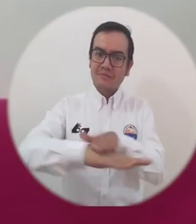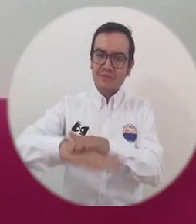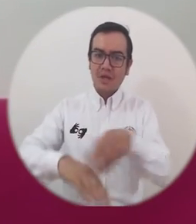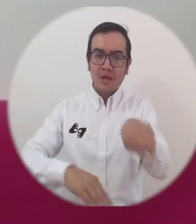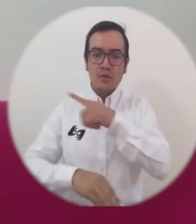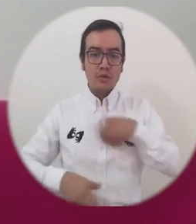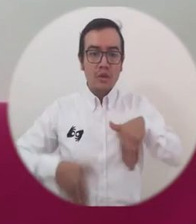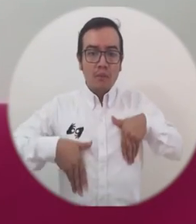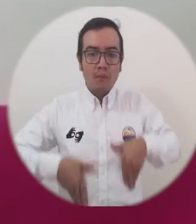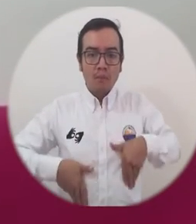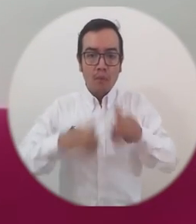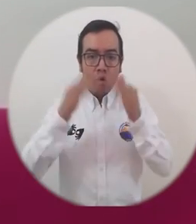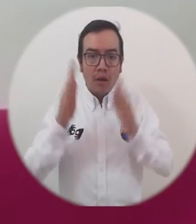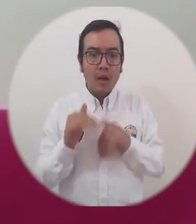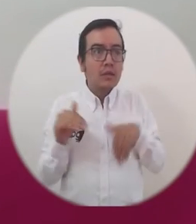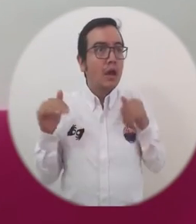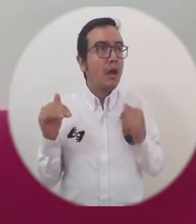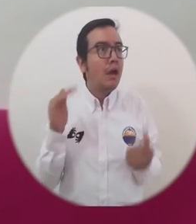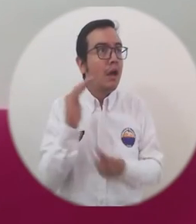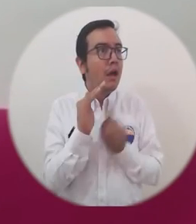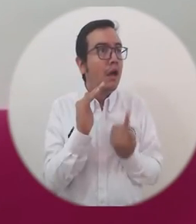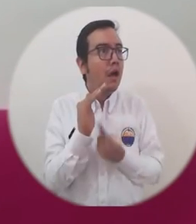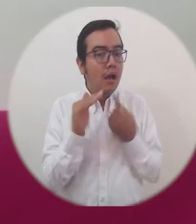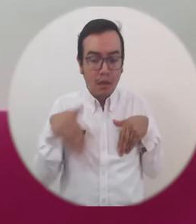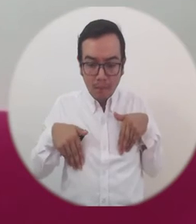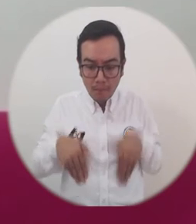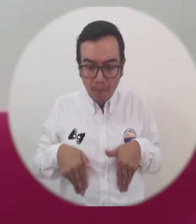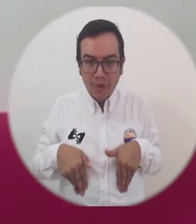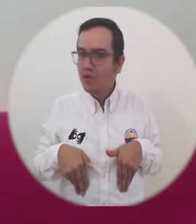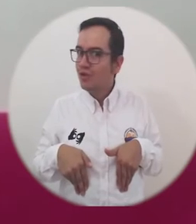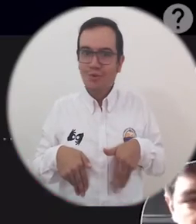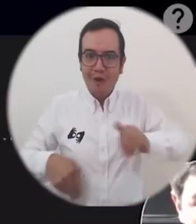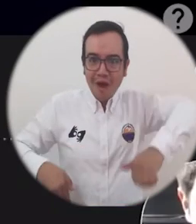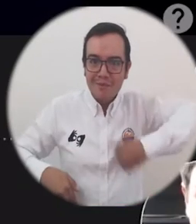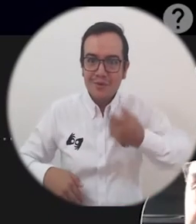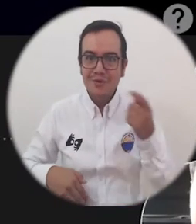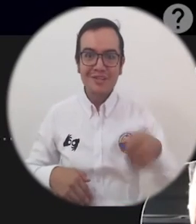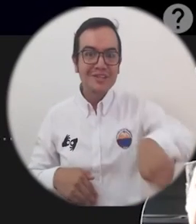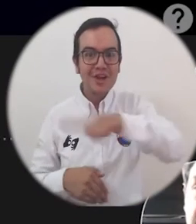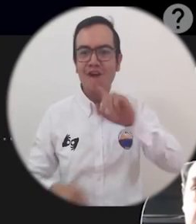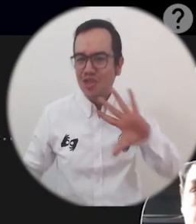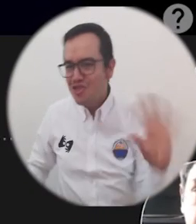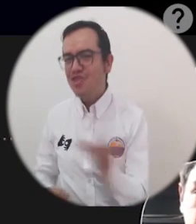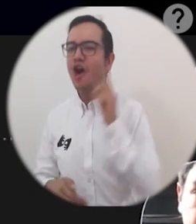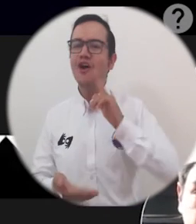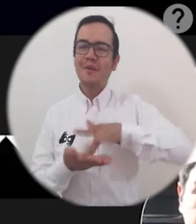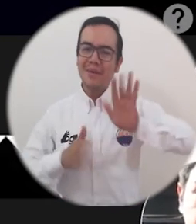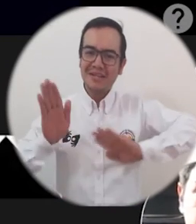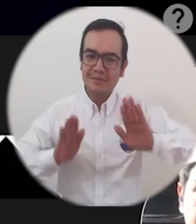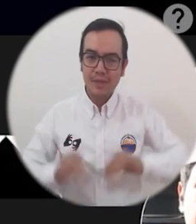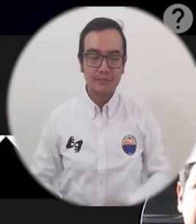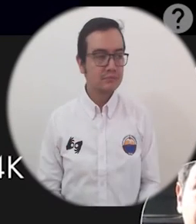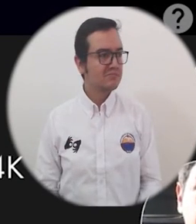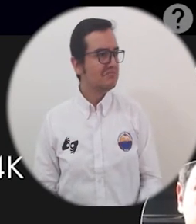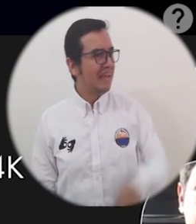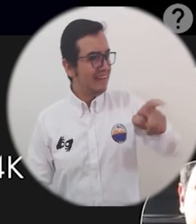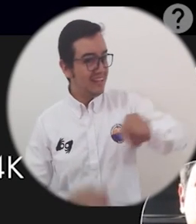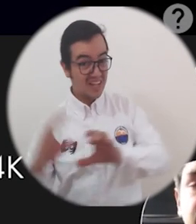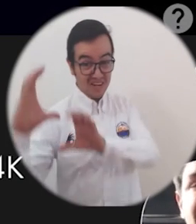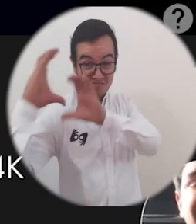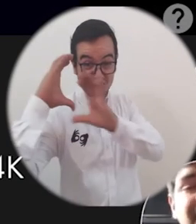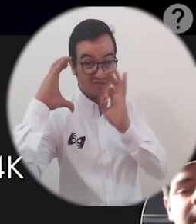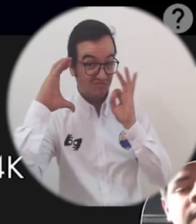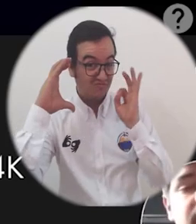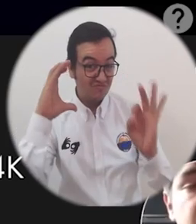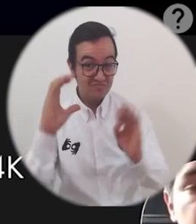participen, a que no se queden en casa aburridos y que tengan algo que hacer. Agreguen esto a su agenda. Todos a participar. No tienen que tener los mejores